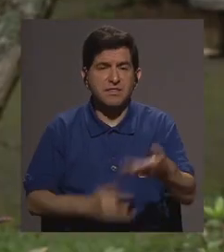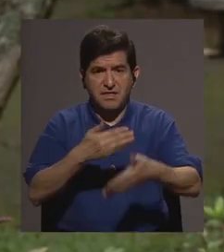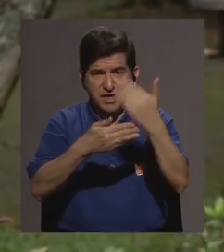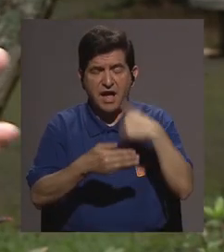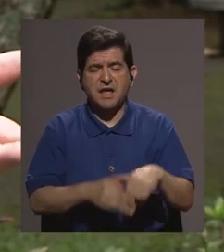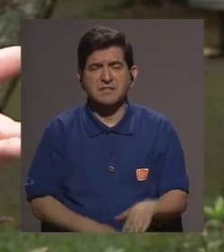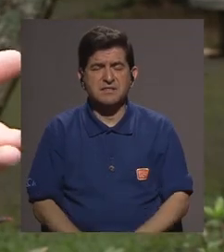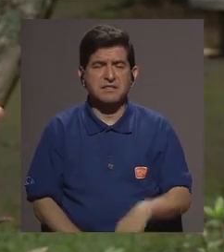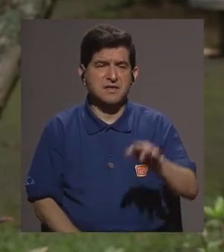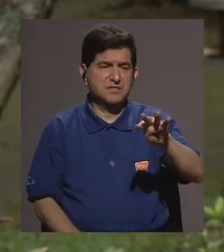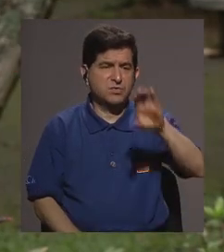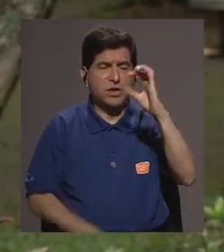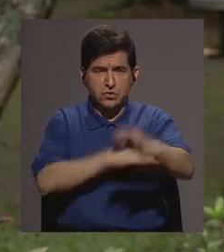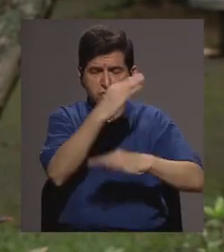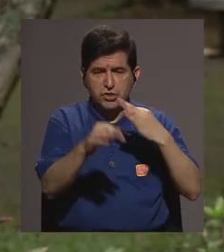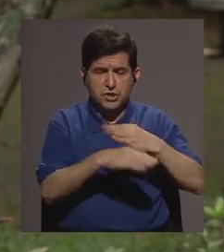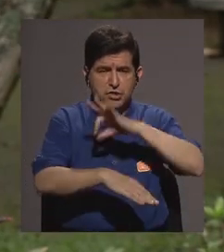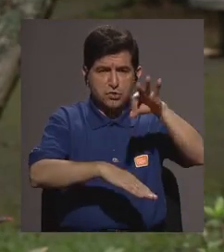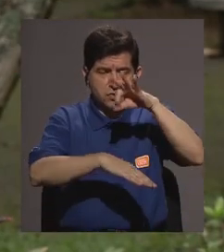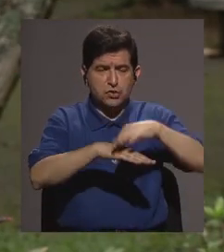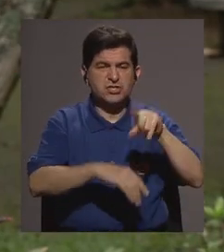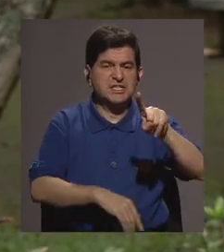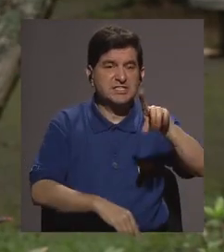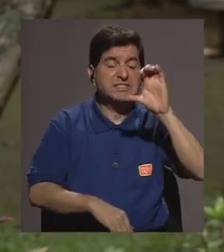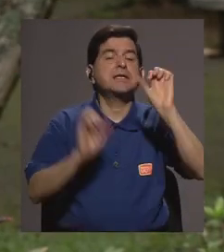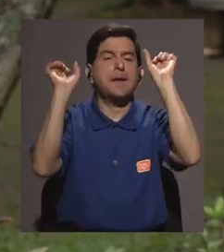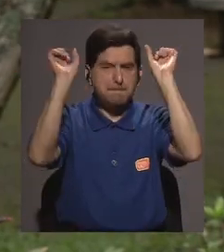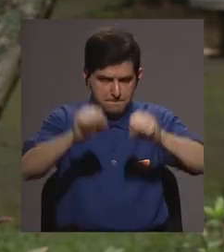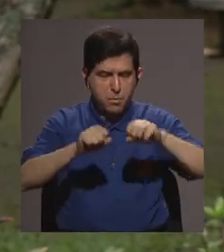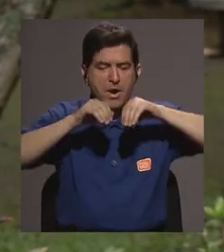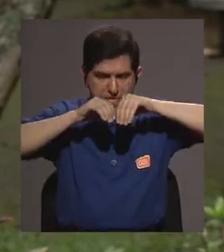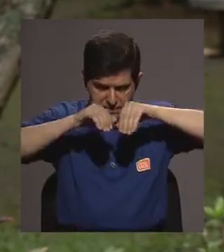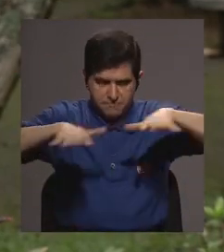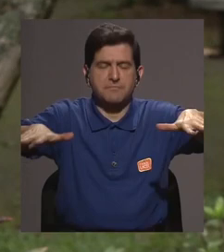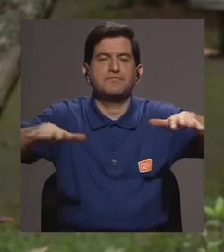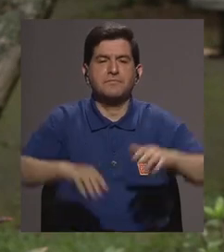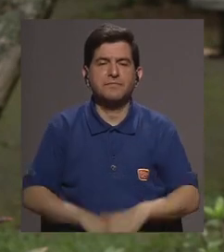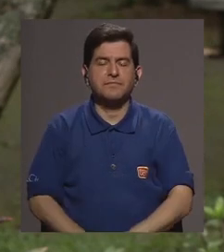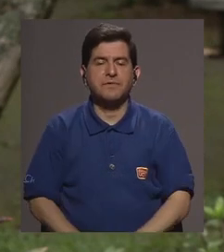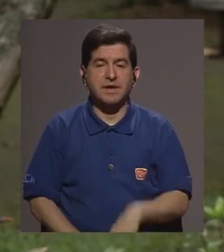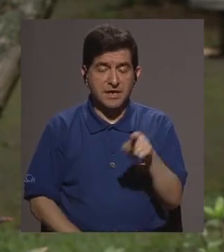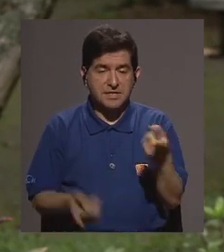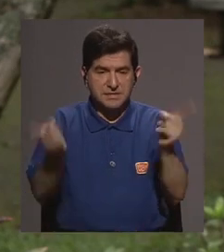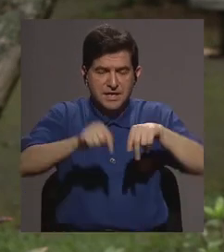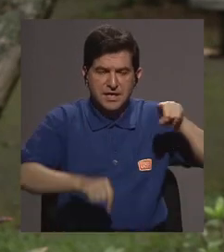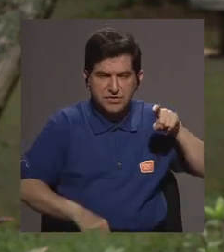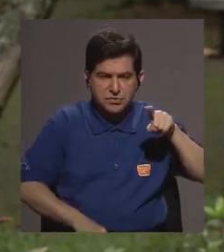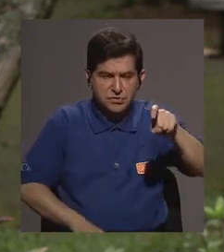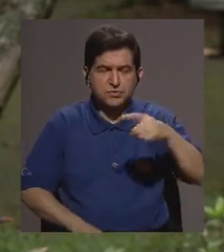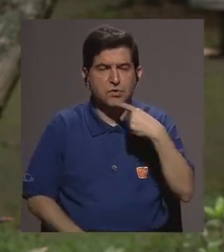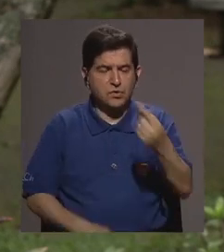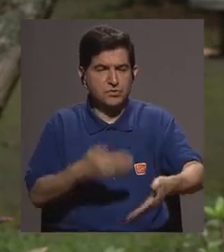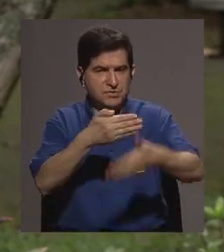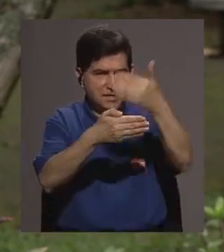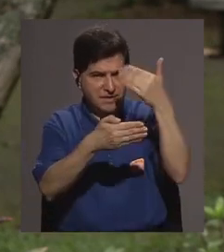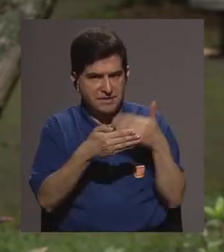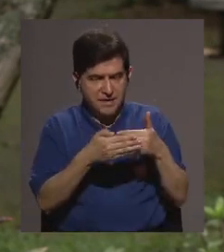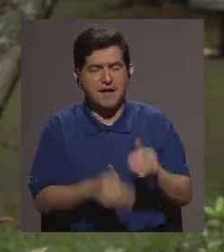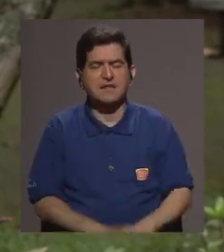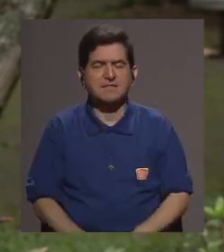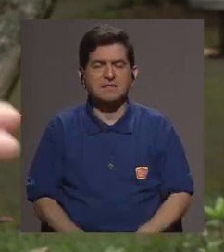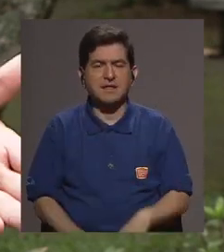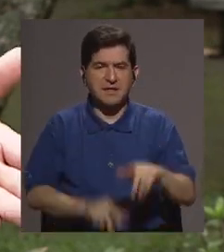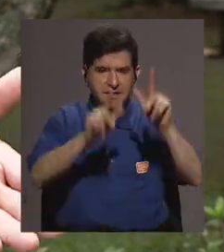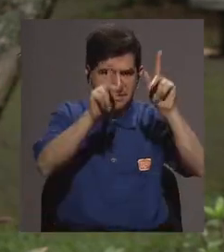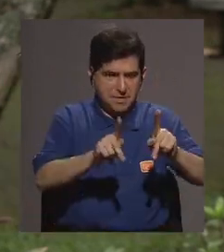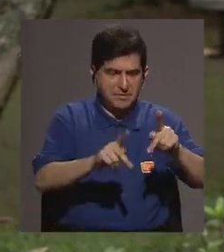ya te decía más de 400 especies de anófiles y unas 100 especies que son capaces de transmitir la malaria o los parásitos de la malaria esos cinco que dije de